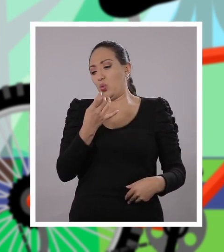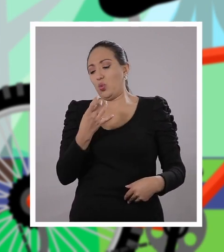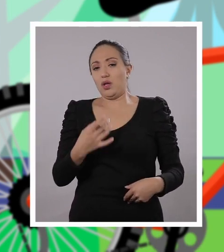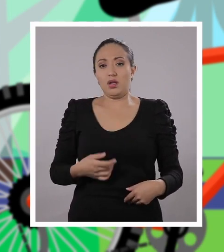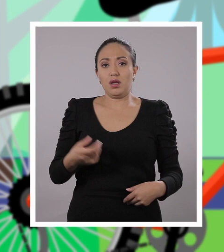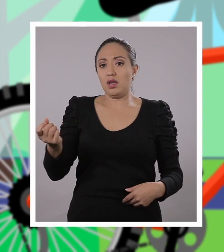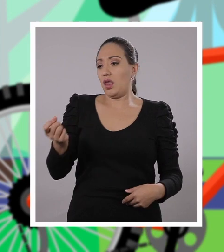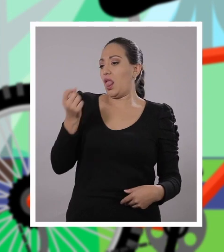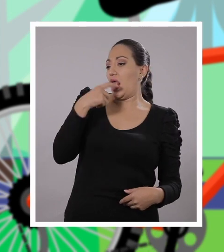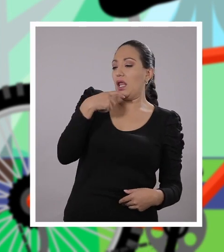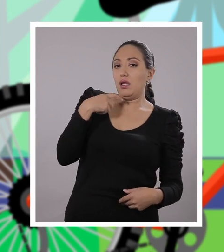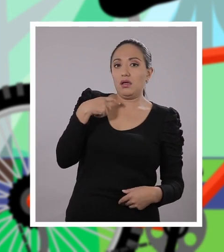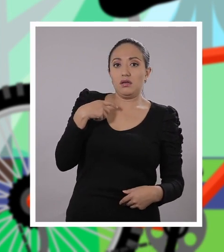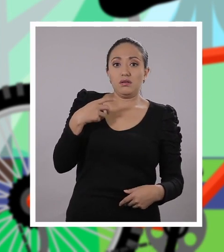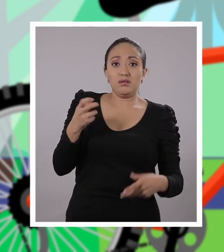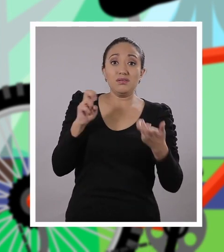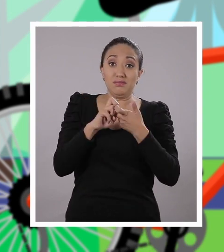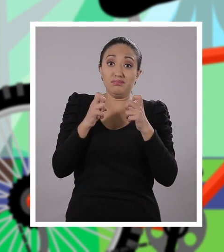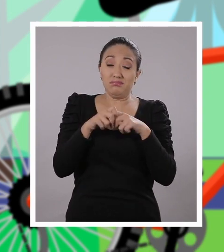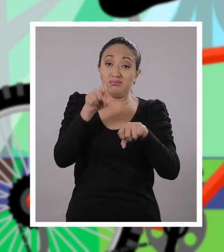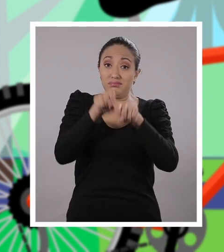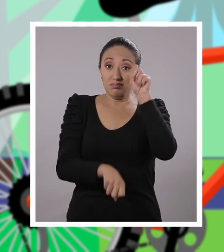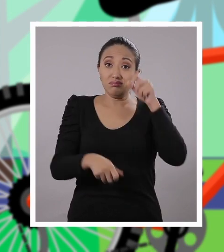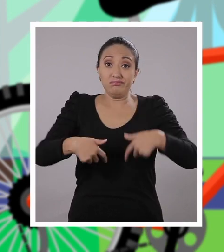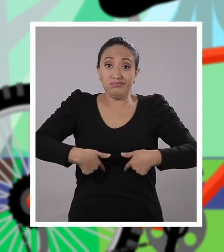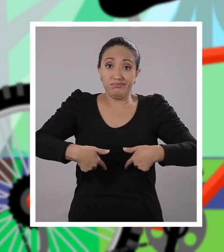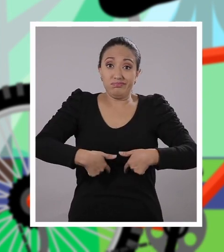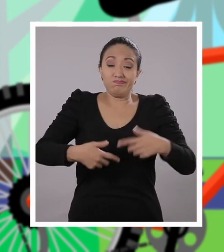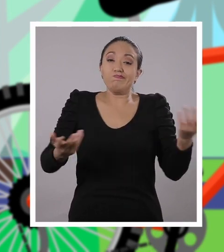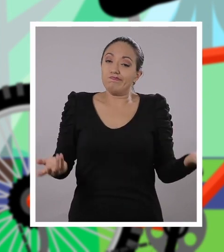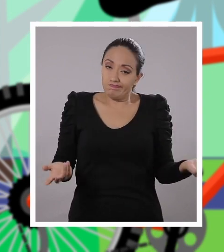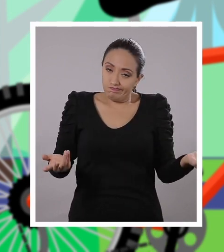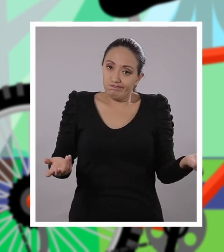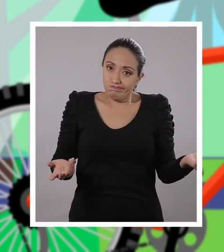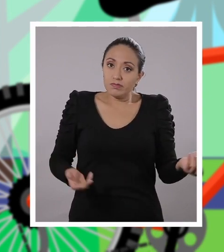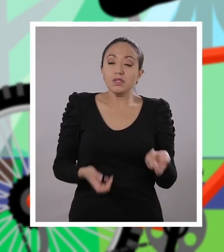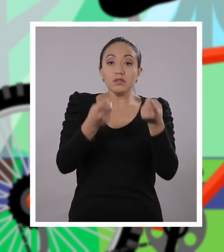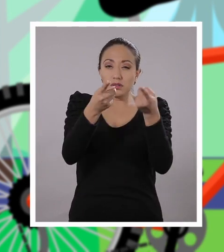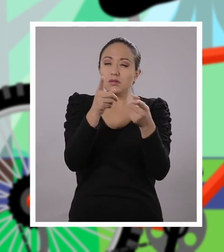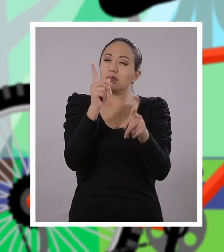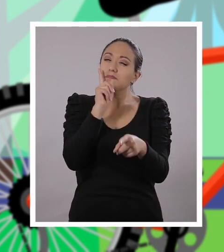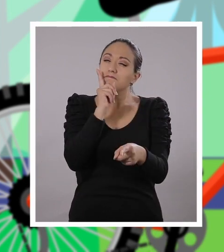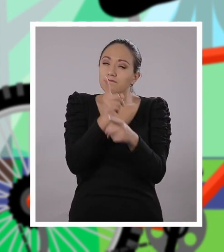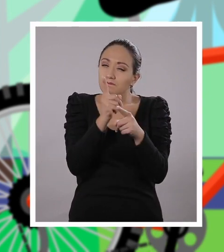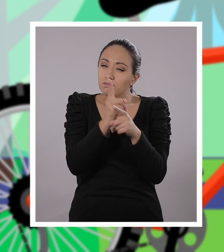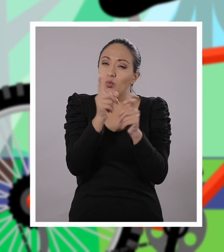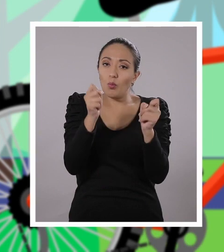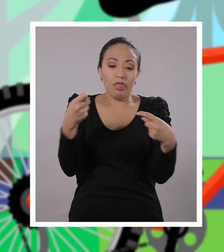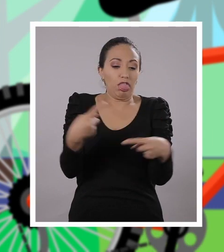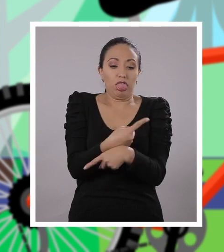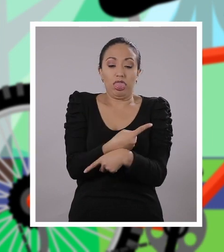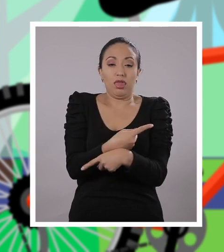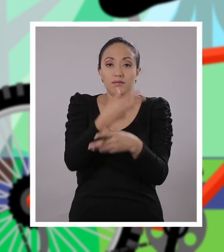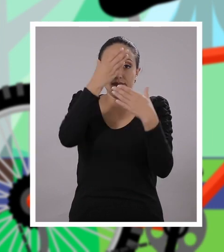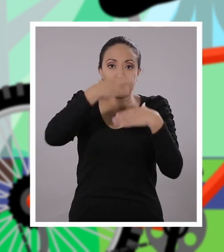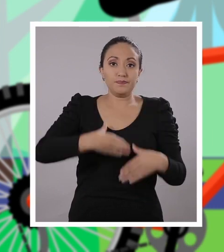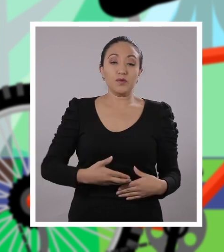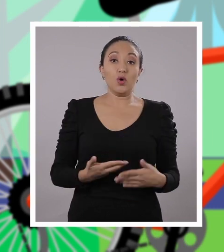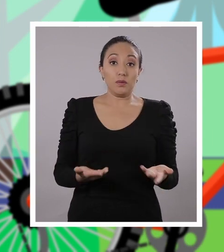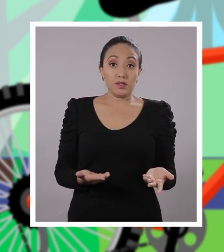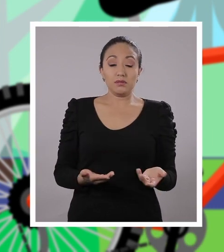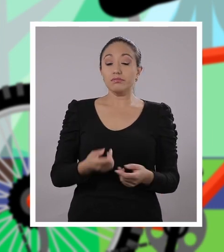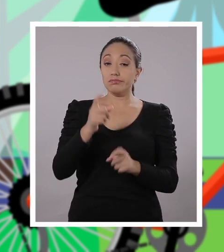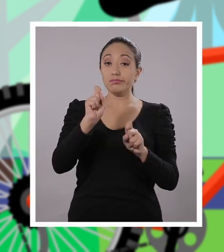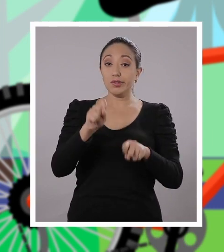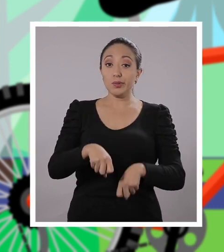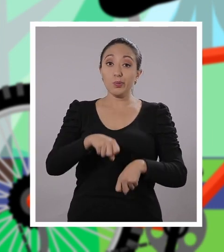te duele un músculo, vas a estar también afectando a tu estómago. Entonces puede generar consecuencias adversas en tu